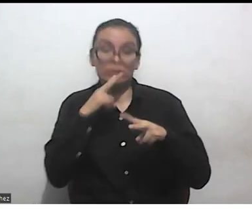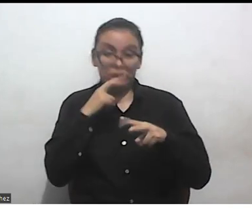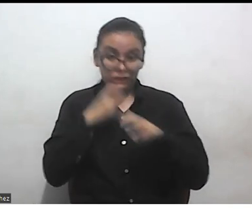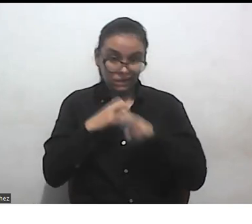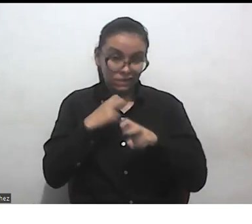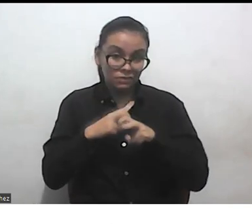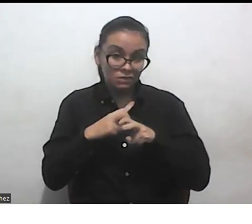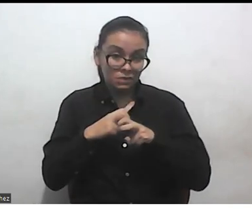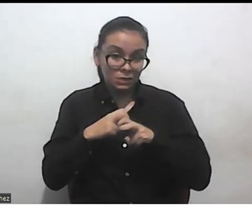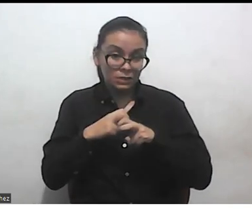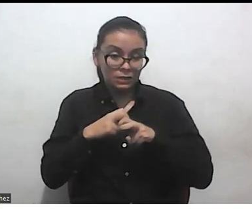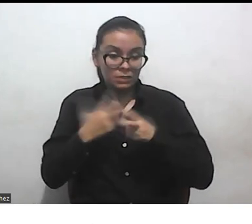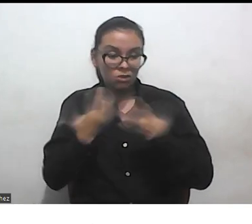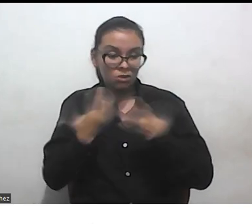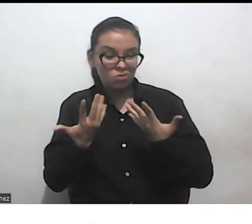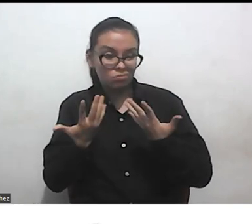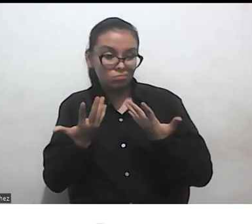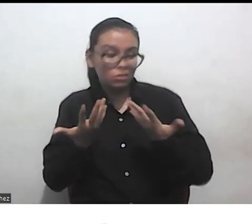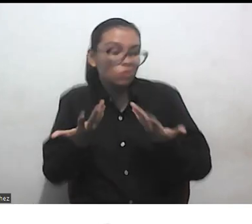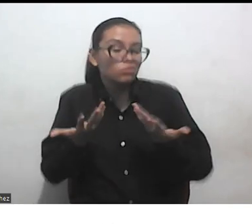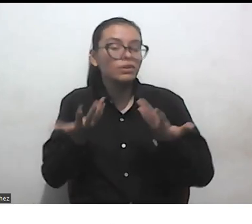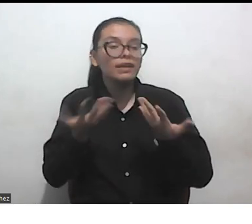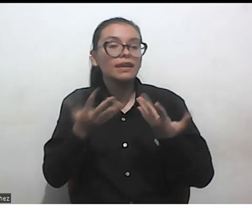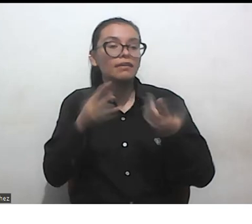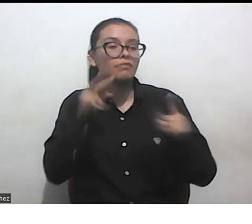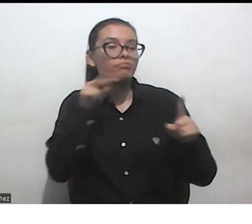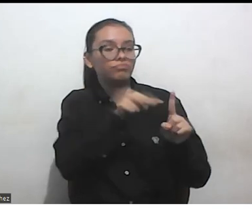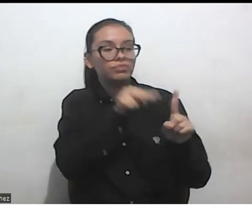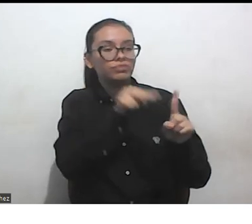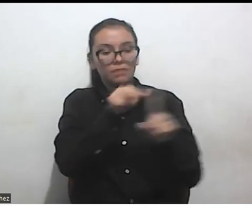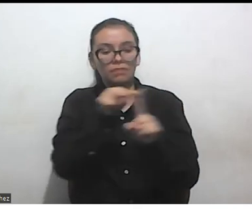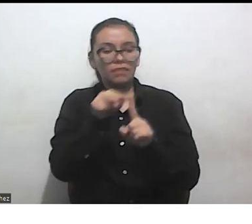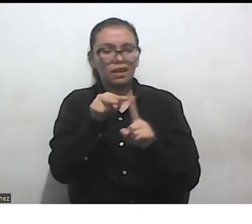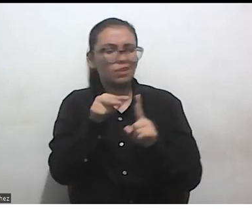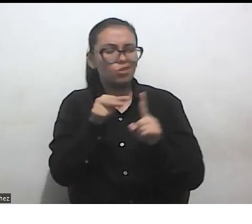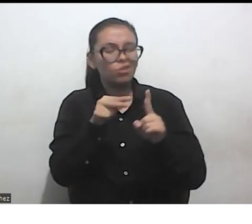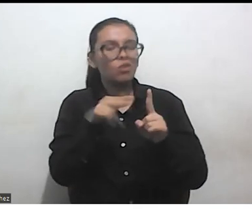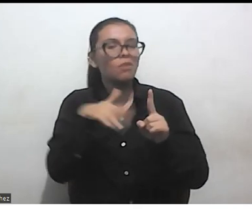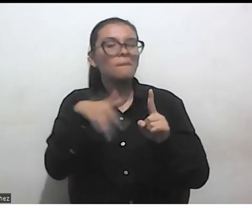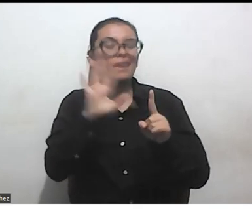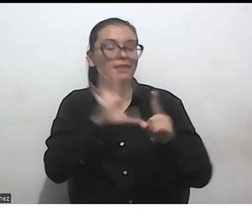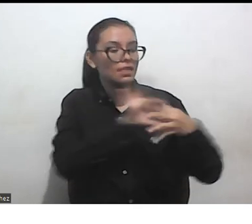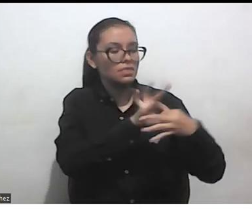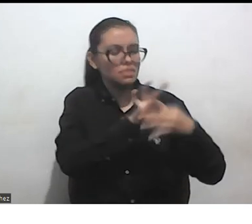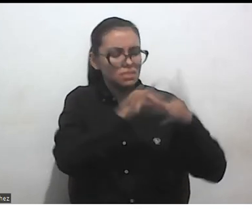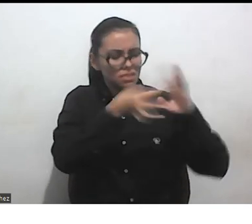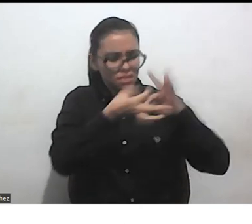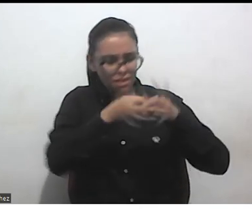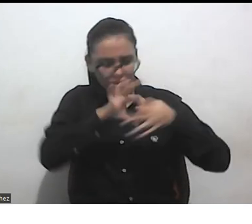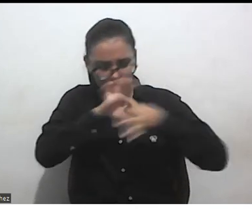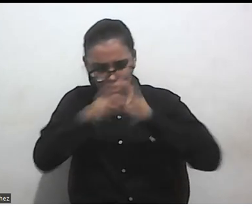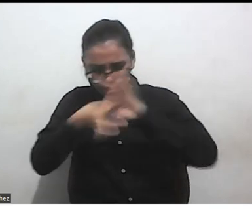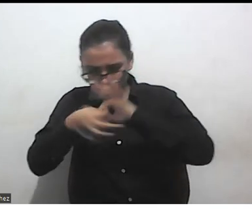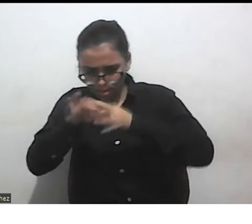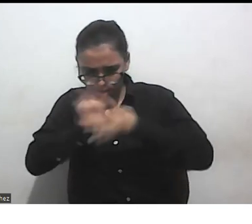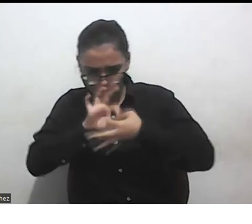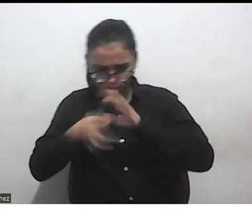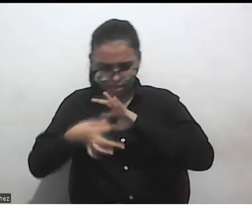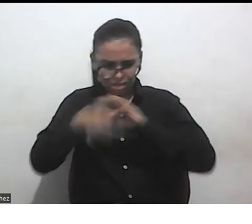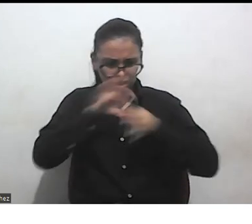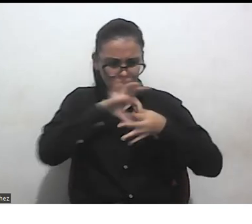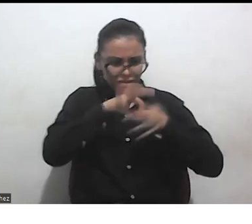y no de ejes, sino más bien de nudos, que distorsionan quizá